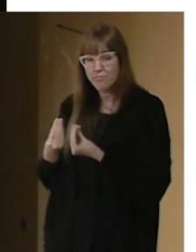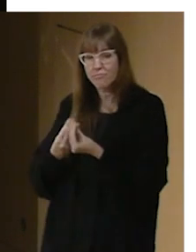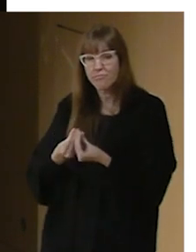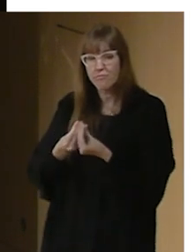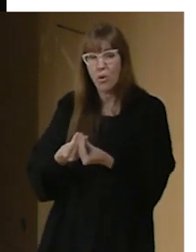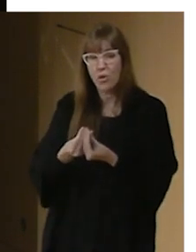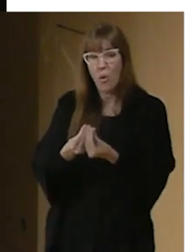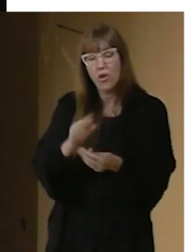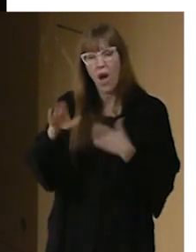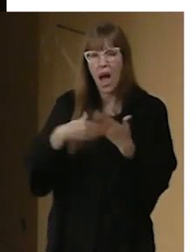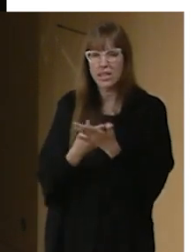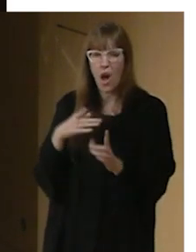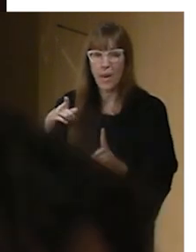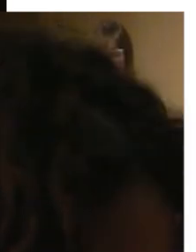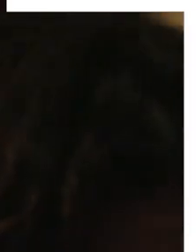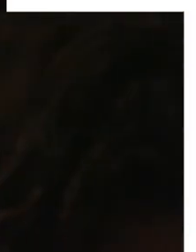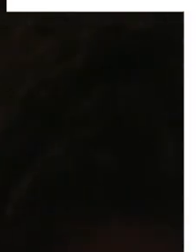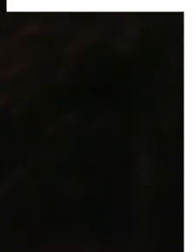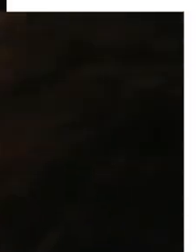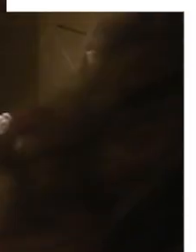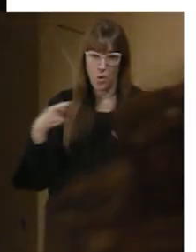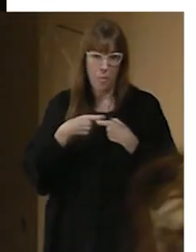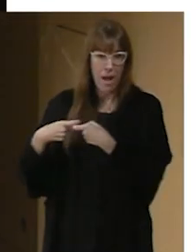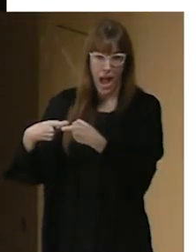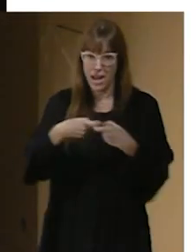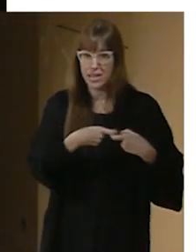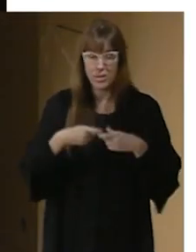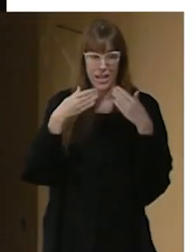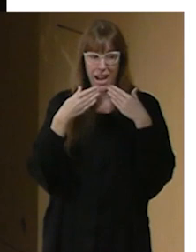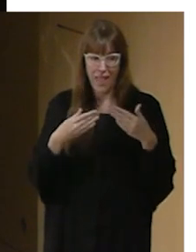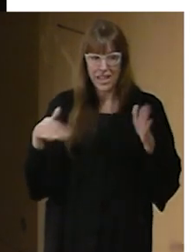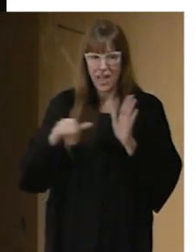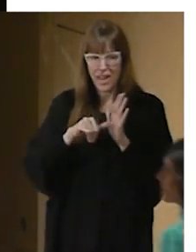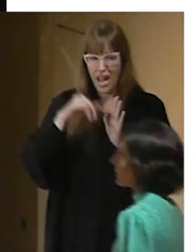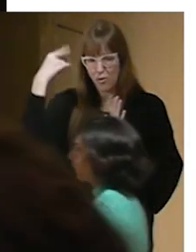y todas las entidades que estamos aquí compartimos así que mil gracias de nuevo a Cerca Cultura